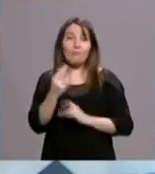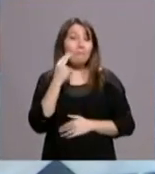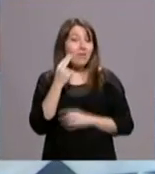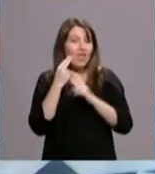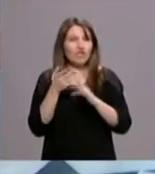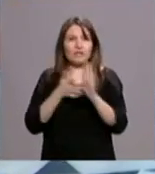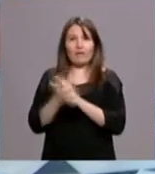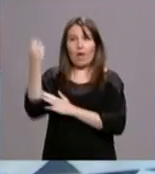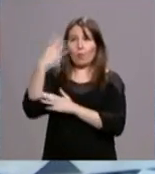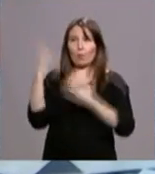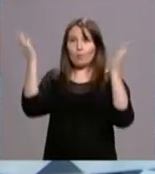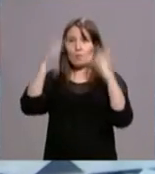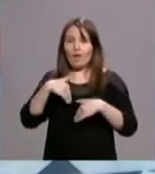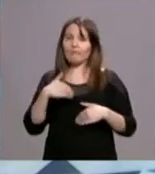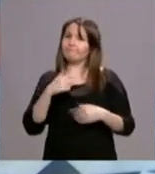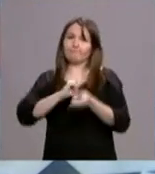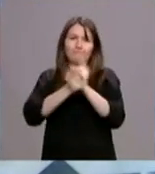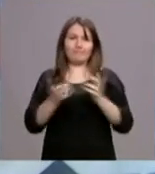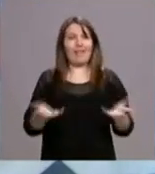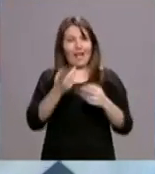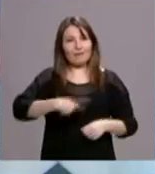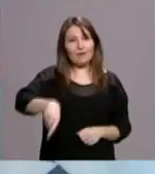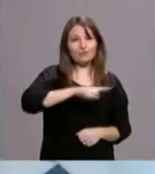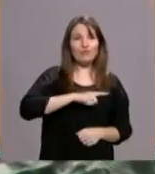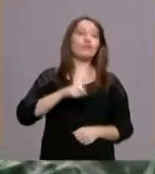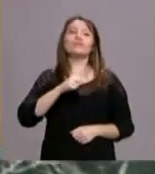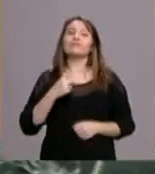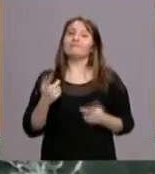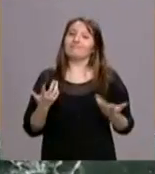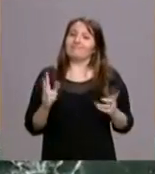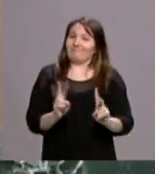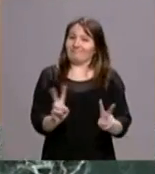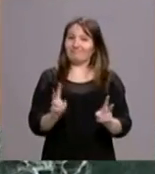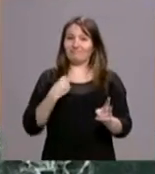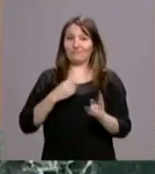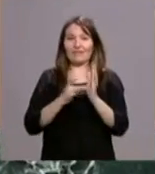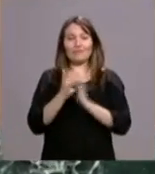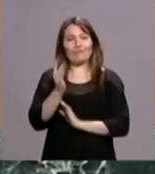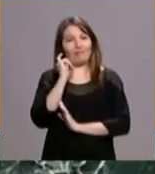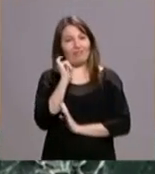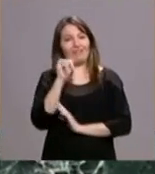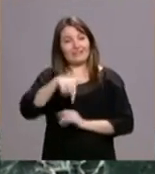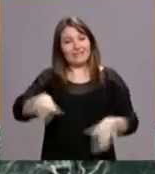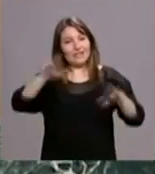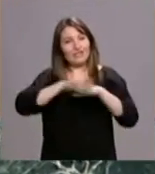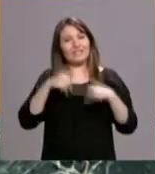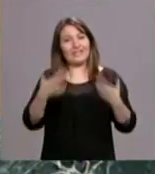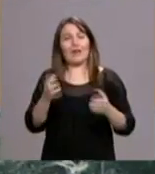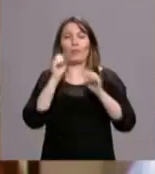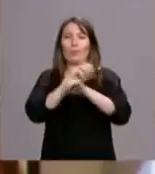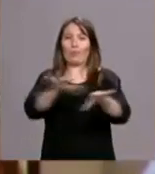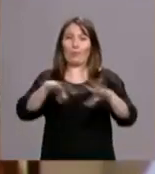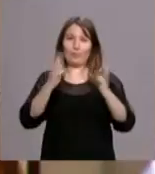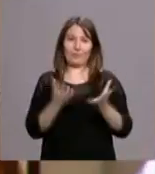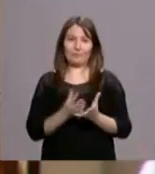tener luz, no ser sal, y animó a los jóvenes a sentir el gozo de la presencia de Jesús y del regalo de esa noche siendo luces en la ciudad.